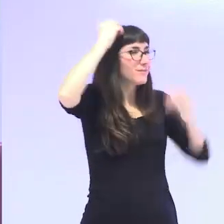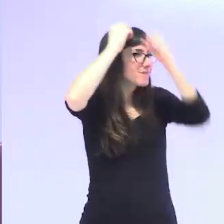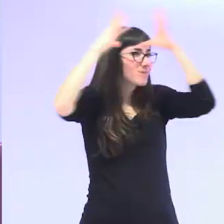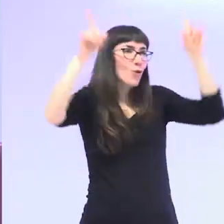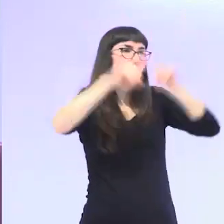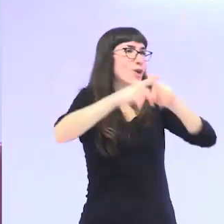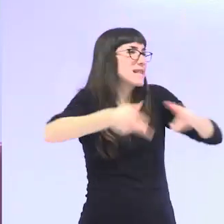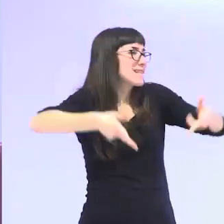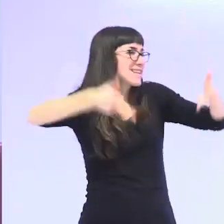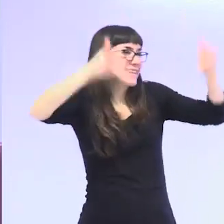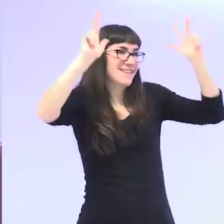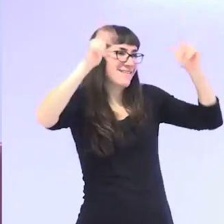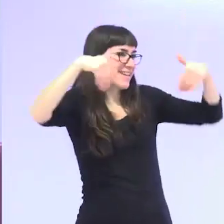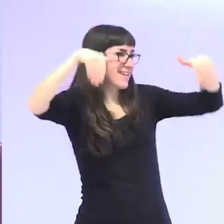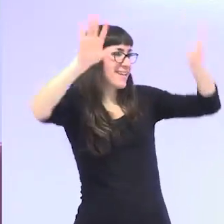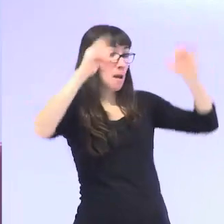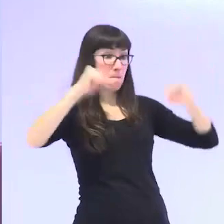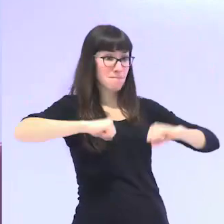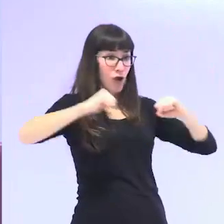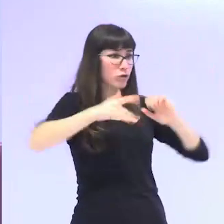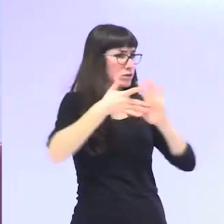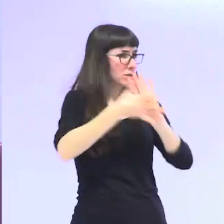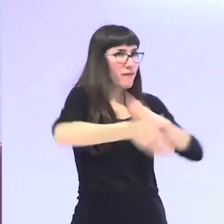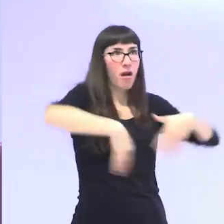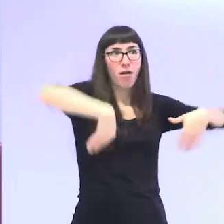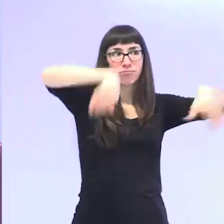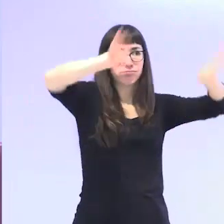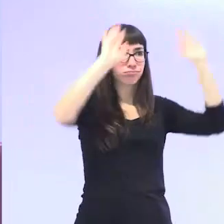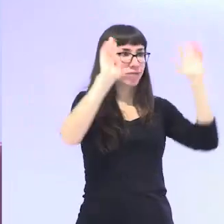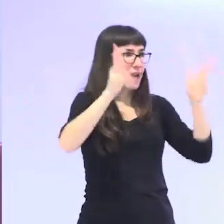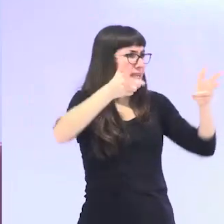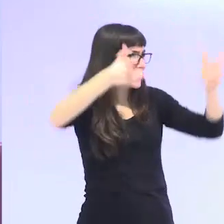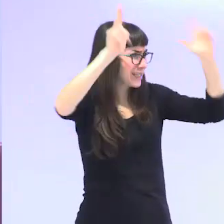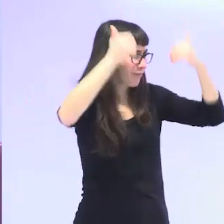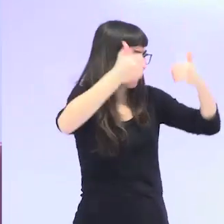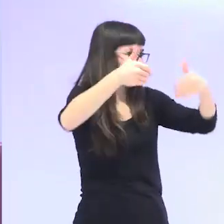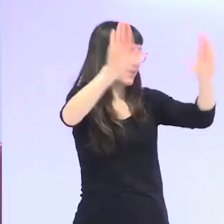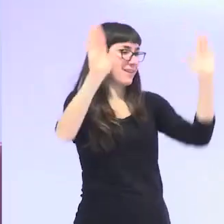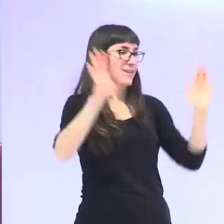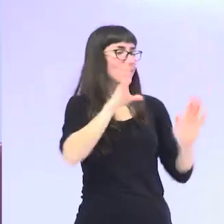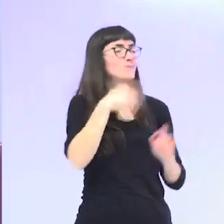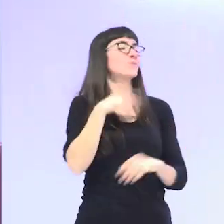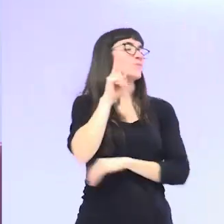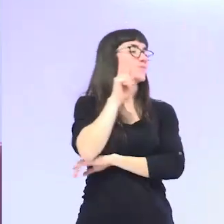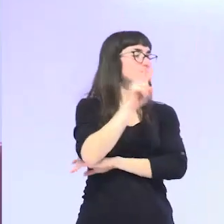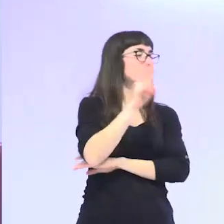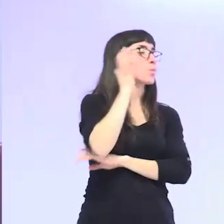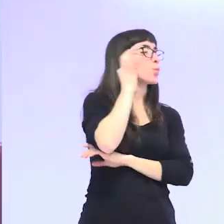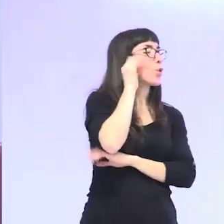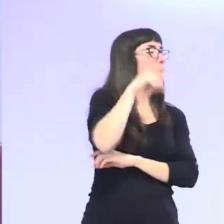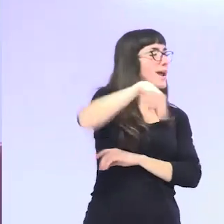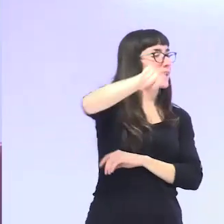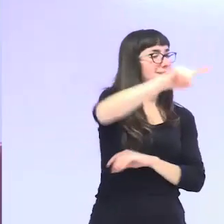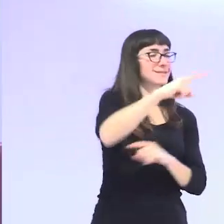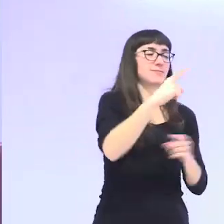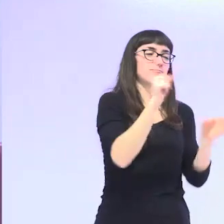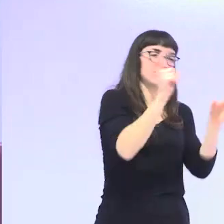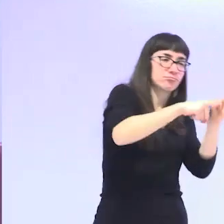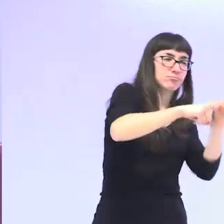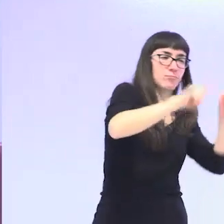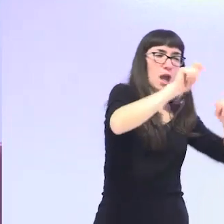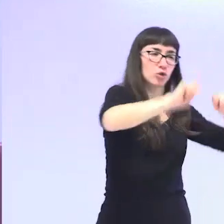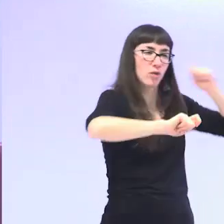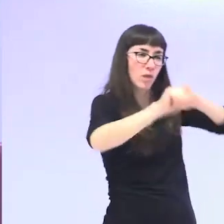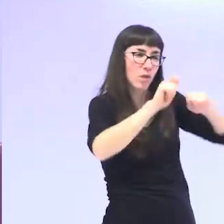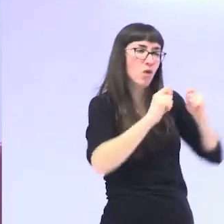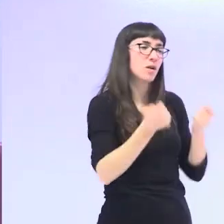cuando yo he visto que mujeres mayores se han metido mucho más en el ámbito del asociacionismo de